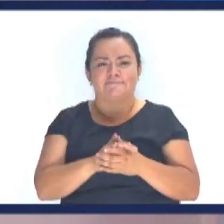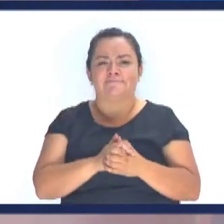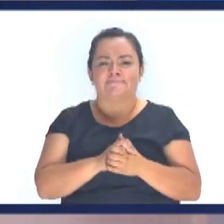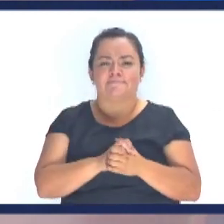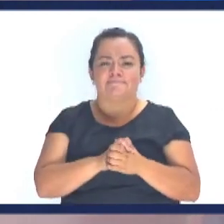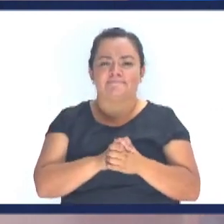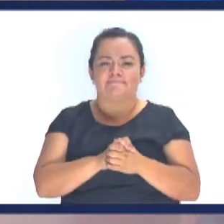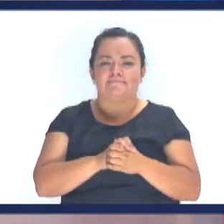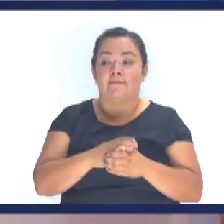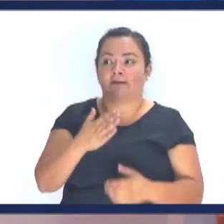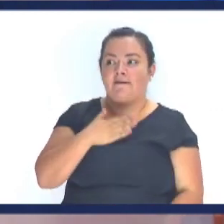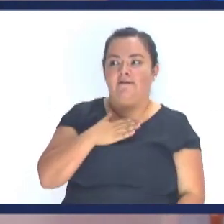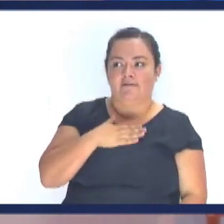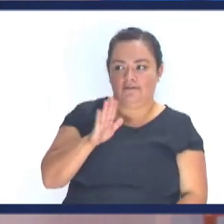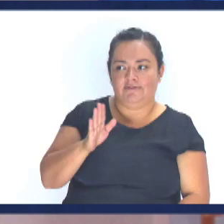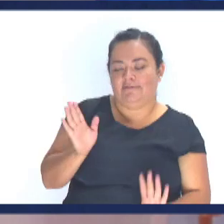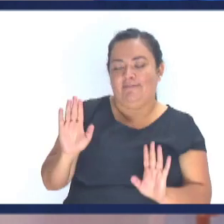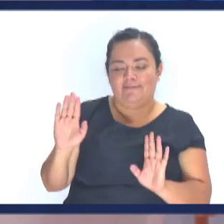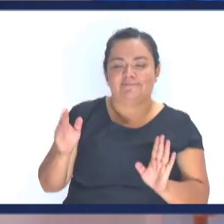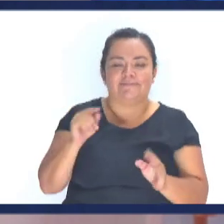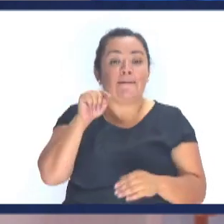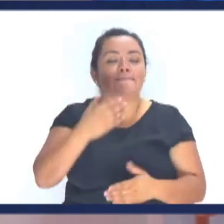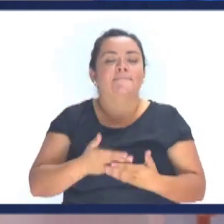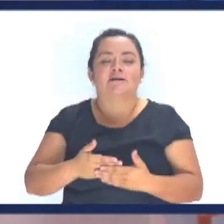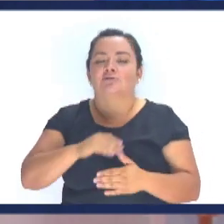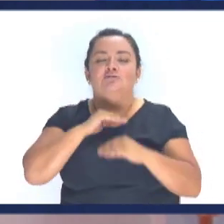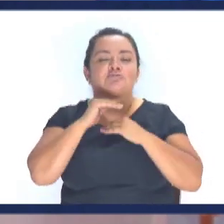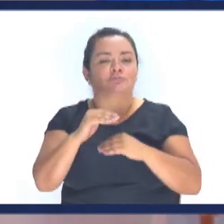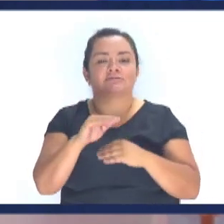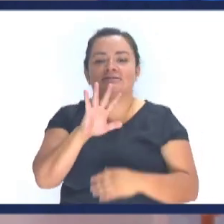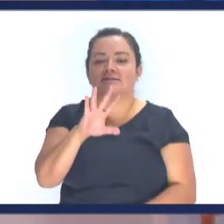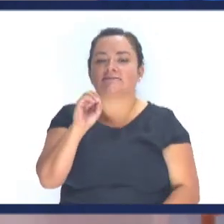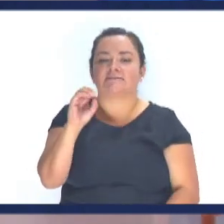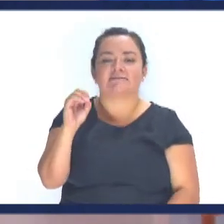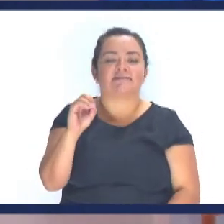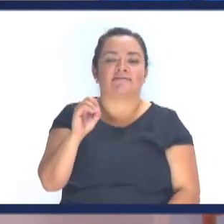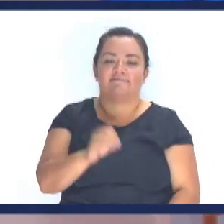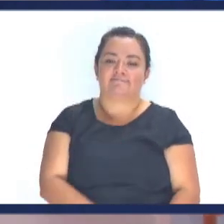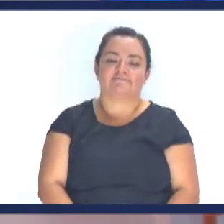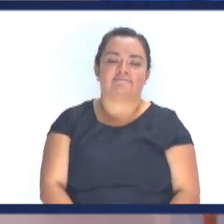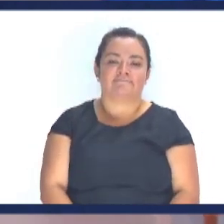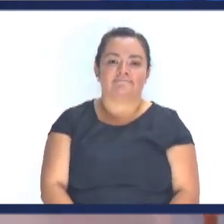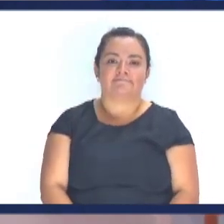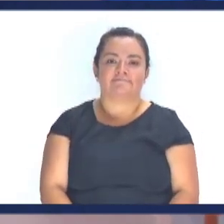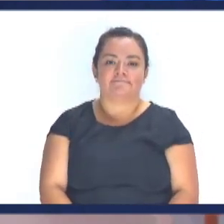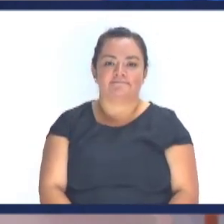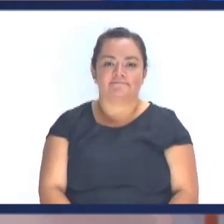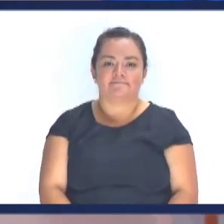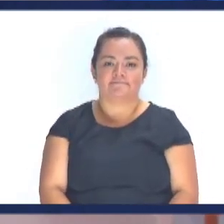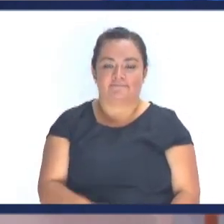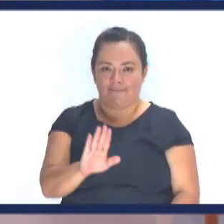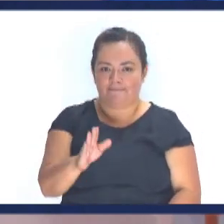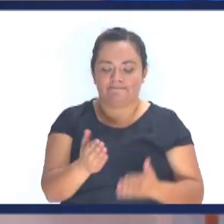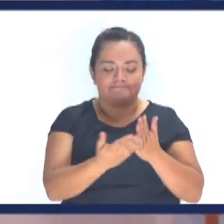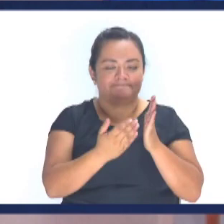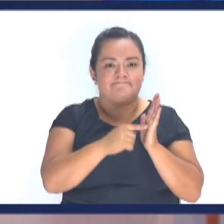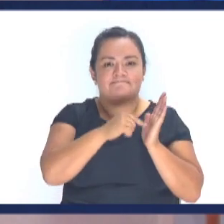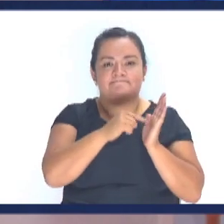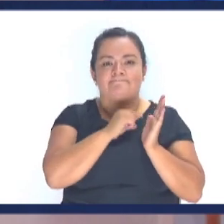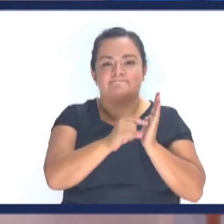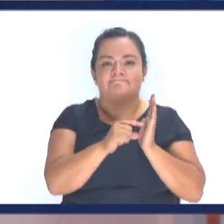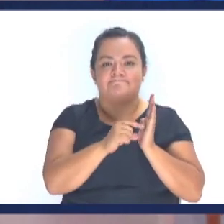Y la tarjeta mía Cuanto tenía Que le importa Yo a la mía Le había puesto un Límite Ok Lea ahora el versículo